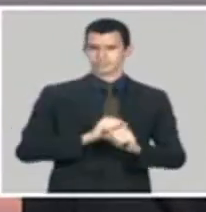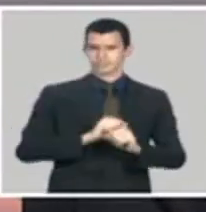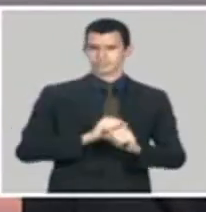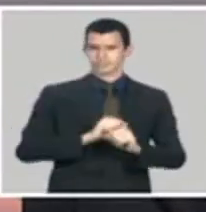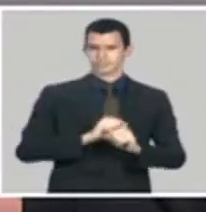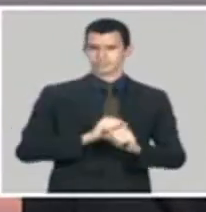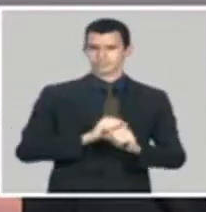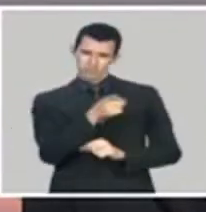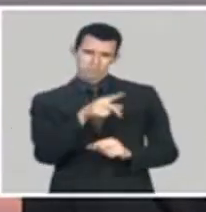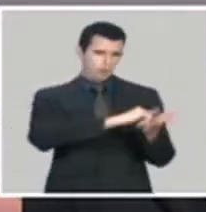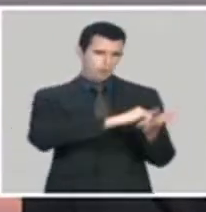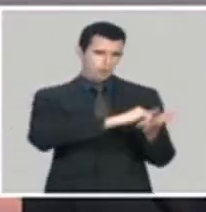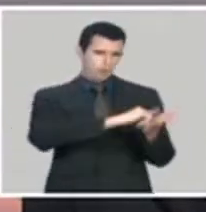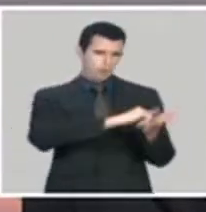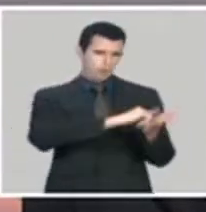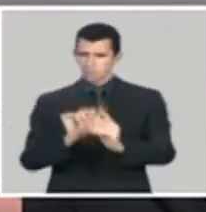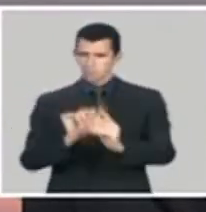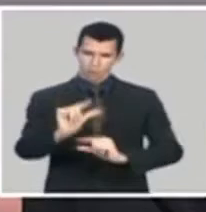impulsar esas obras,